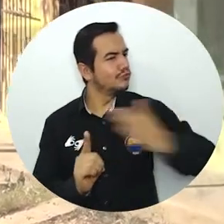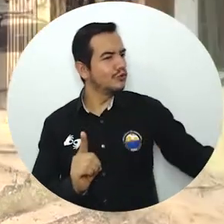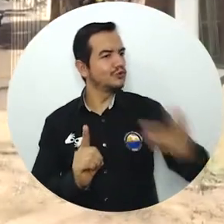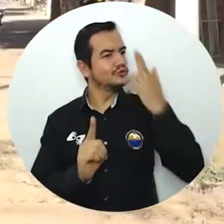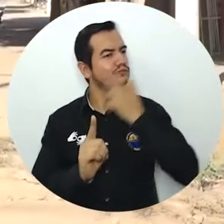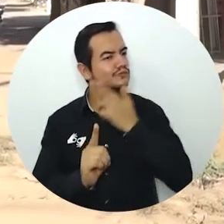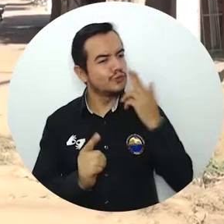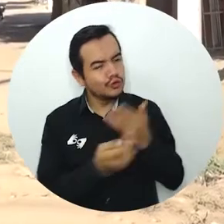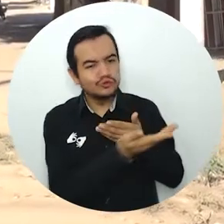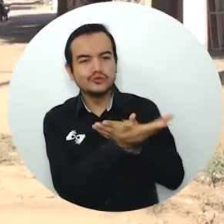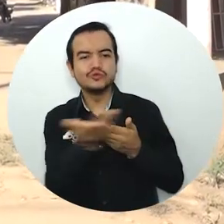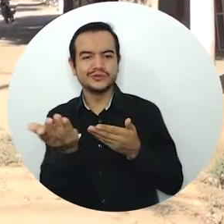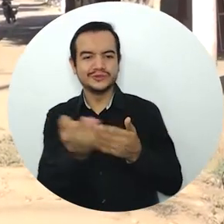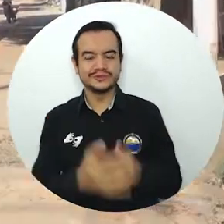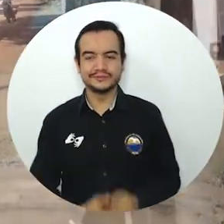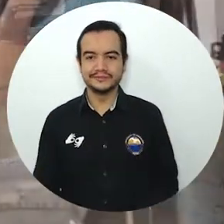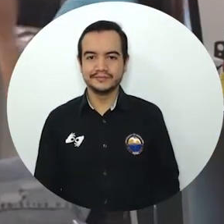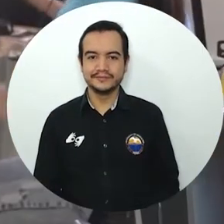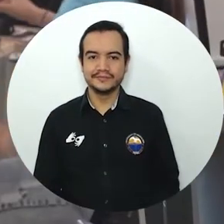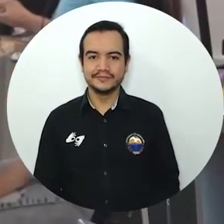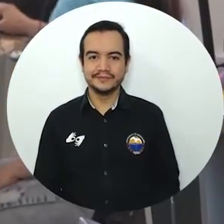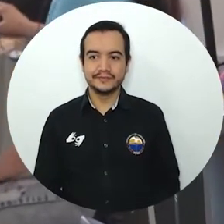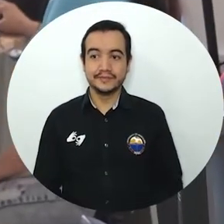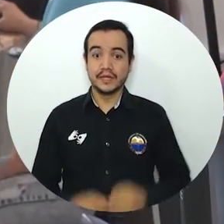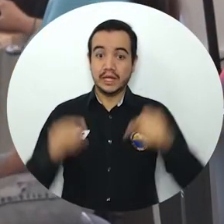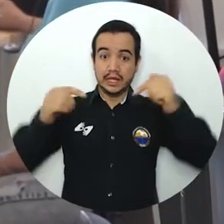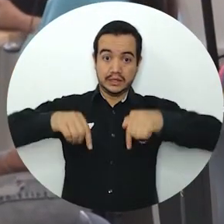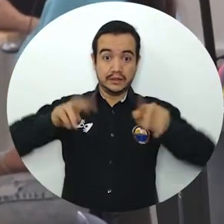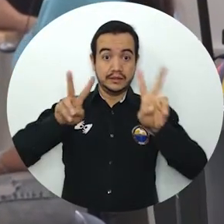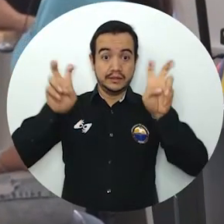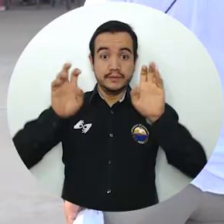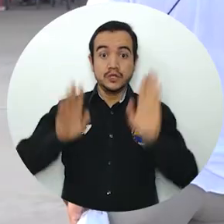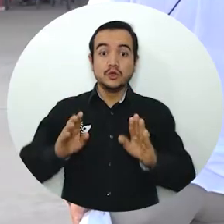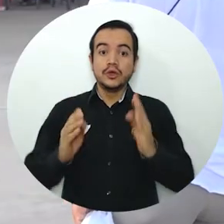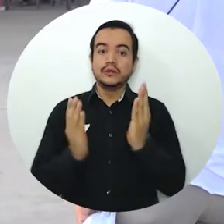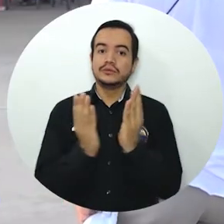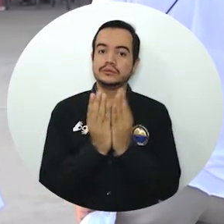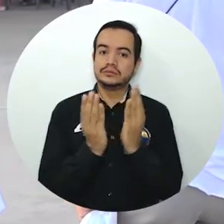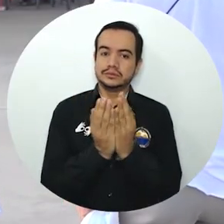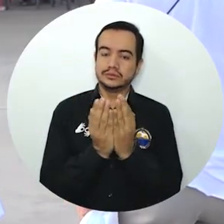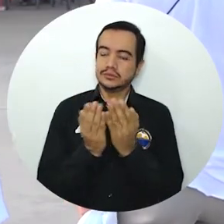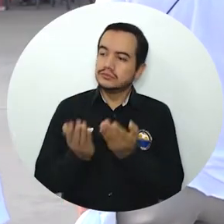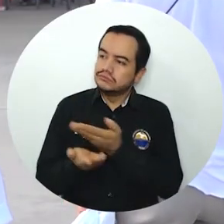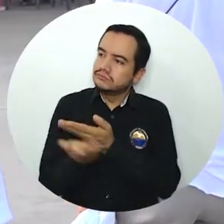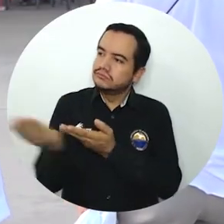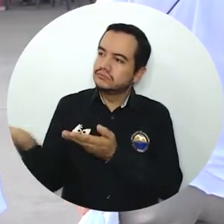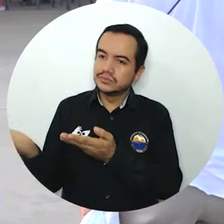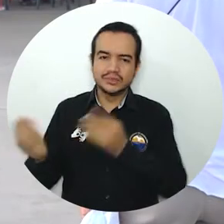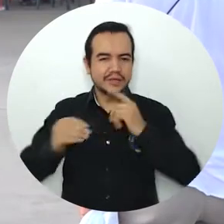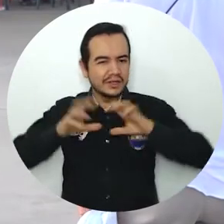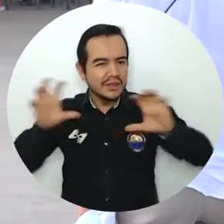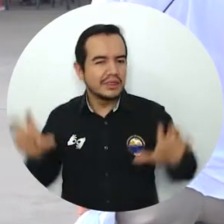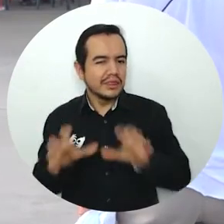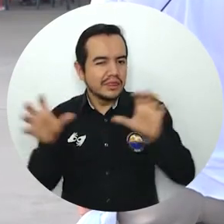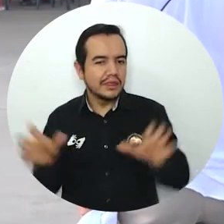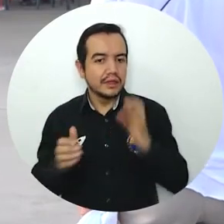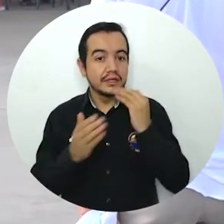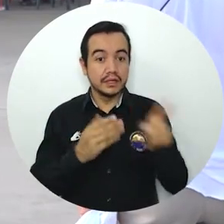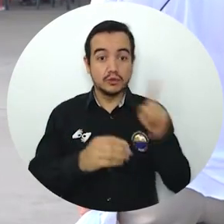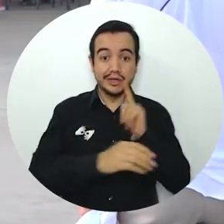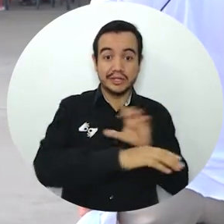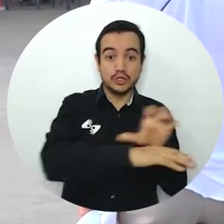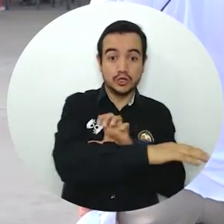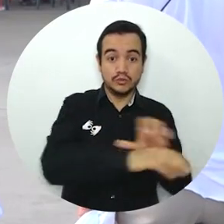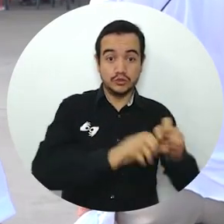están sumando desde lo de esa educación, además del trabajo que ustedes están invirtiendo, por ejemplo en la sala de cómputo, suman de una vez a los